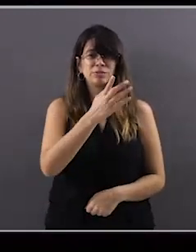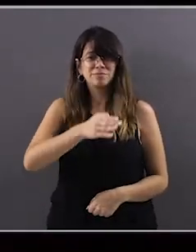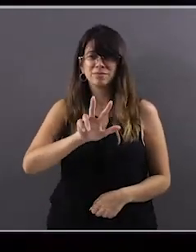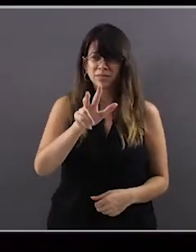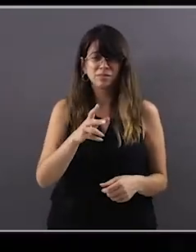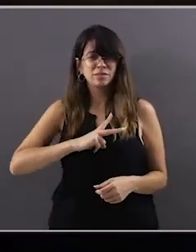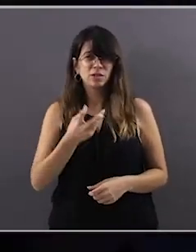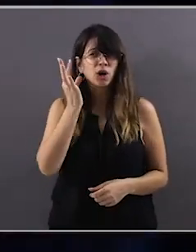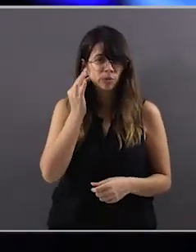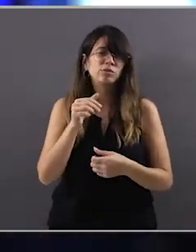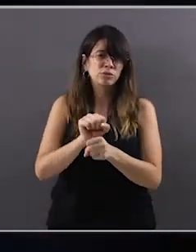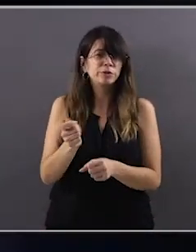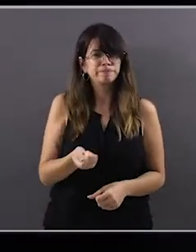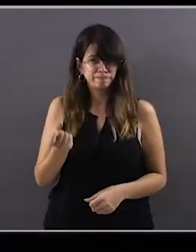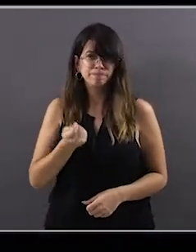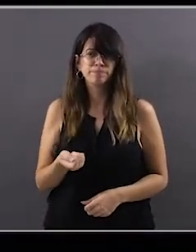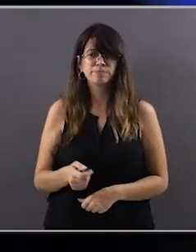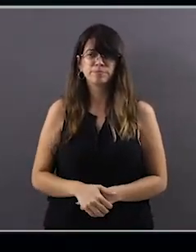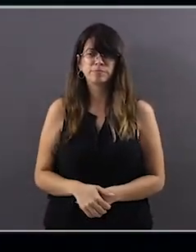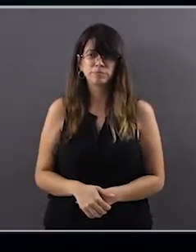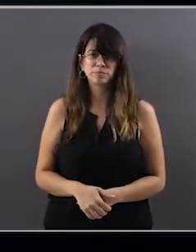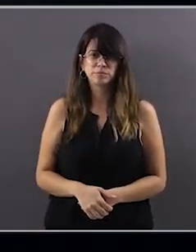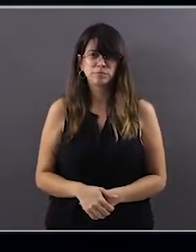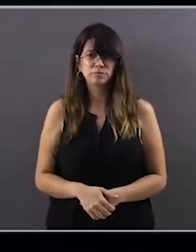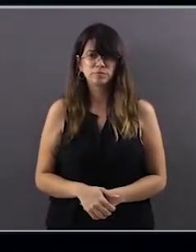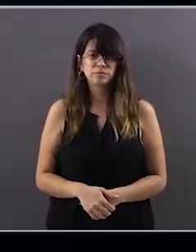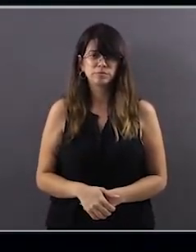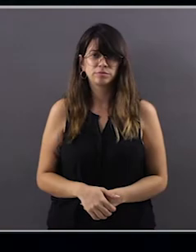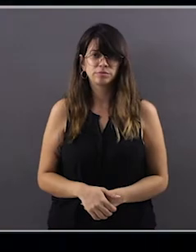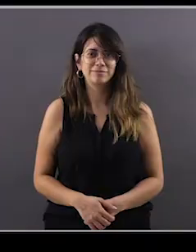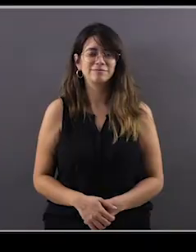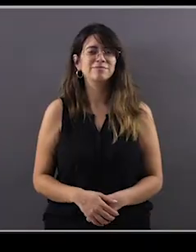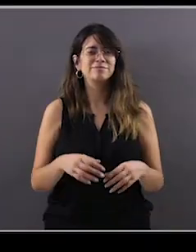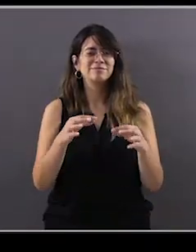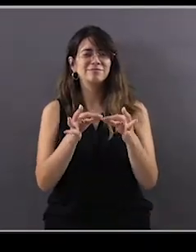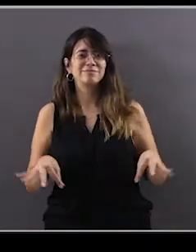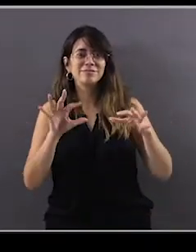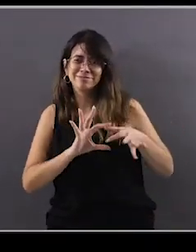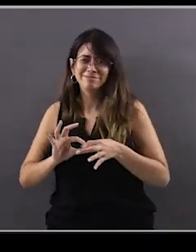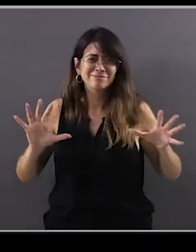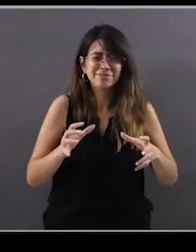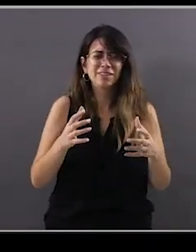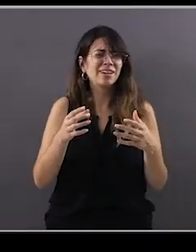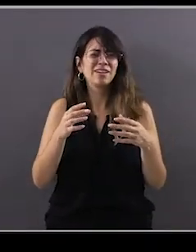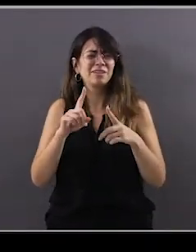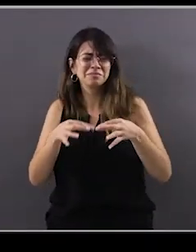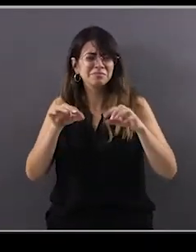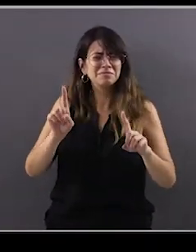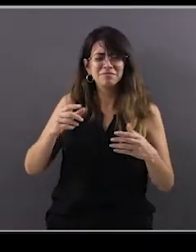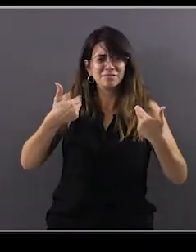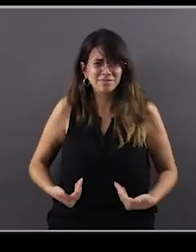sentí miedo en la calle. Me llevaban a lugares baldíos, me violaban y me dejaban tirada. Unirse al pueblo entero sin importar la